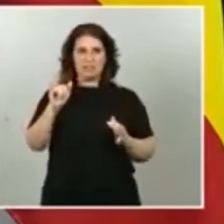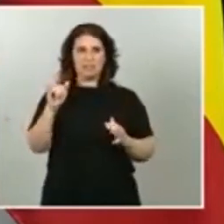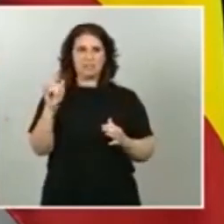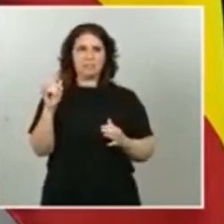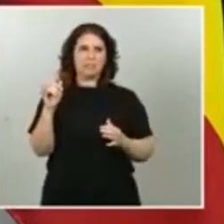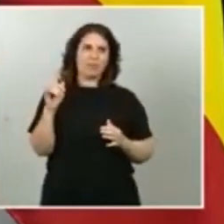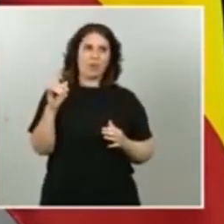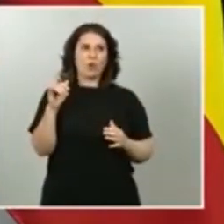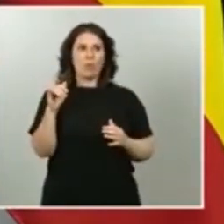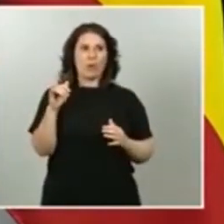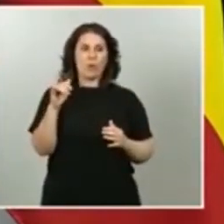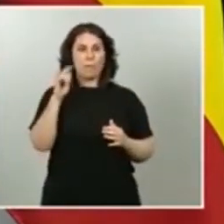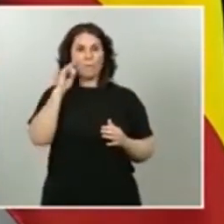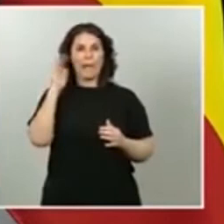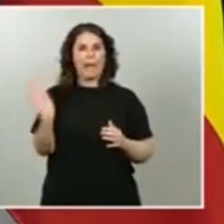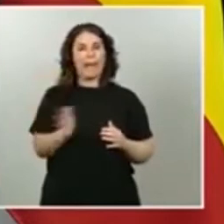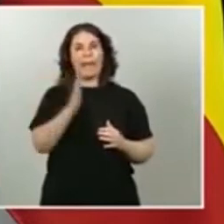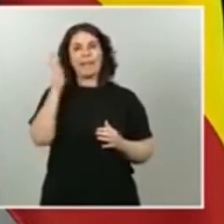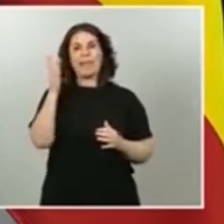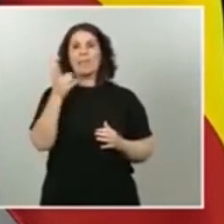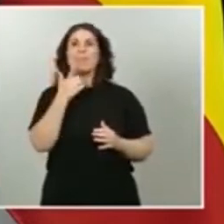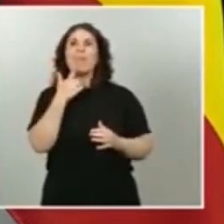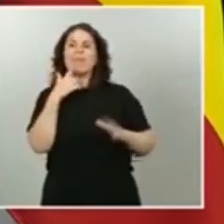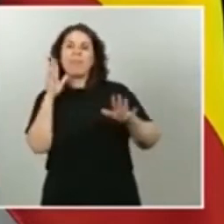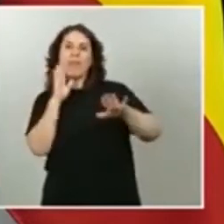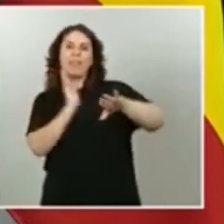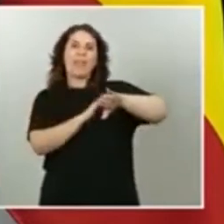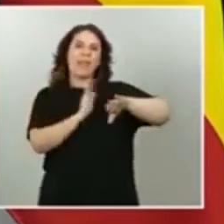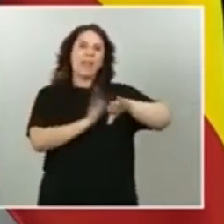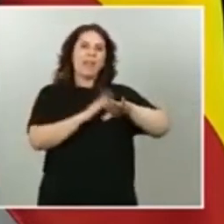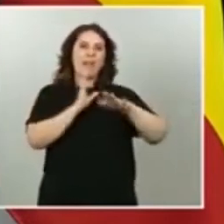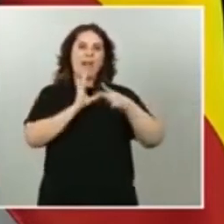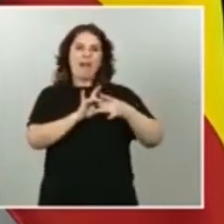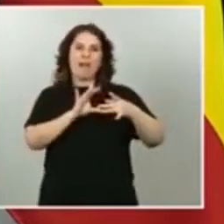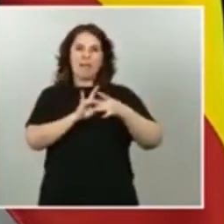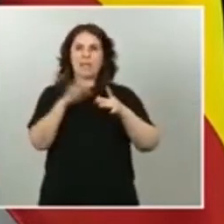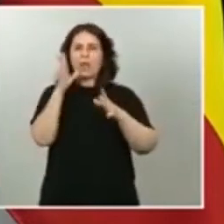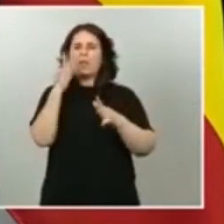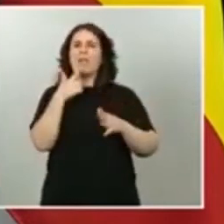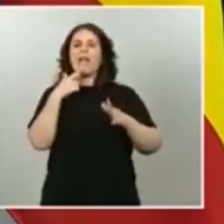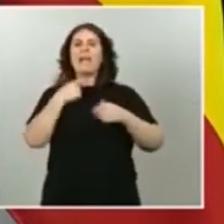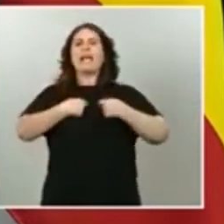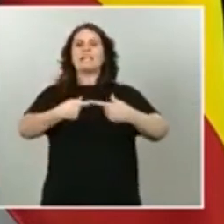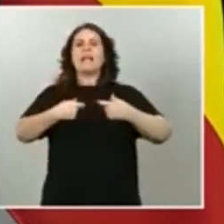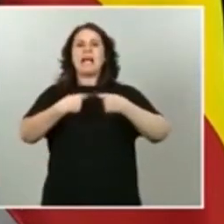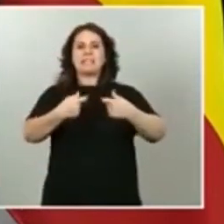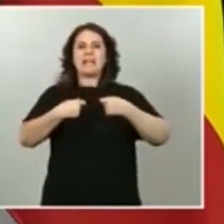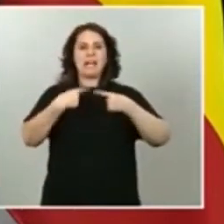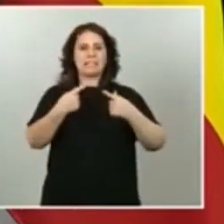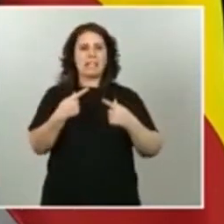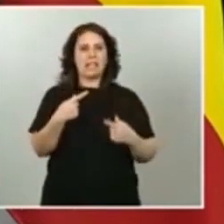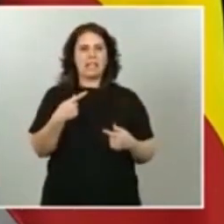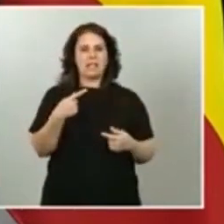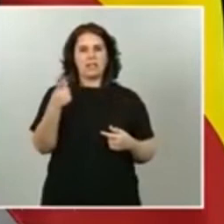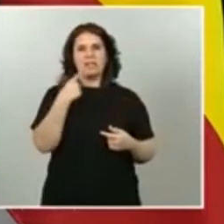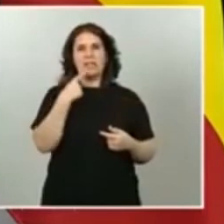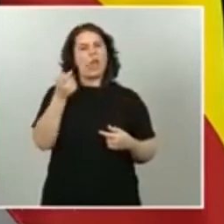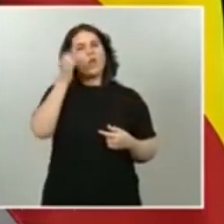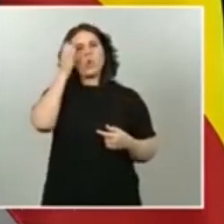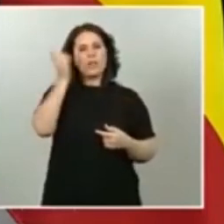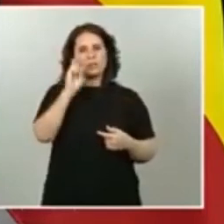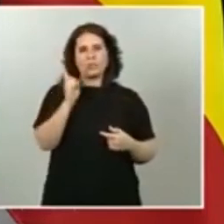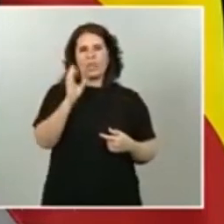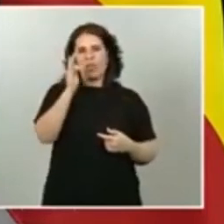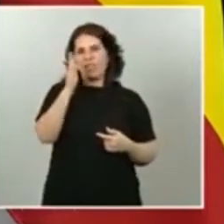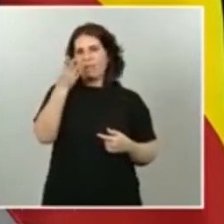izquierdistas quien está diciendo en este momento gasten, gasten, gasten y está diciendo no escucharán al Fondo Monetario Internacional decir esto